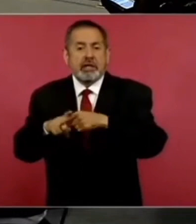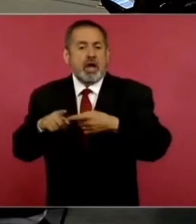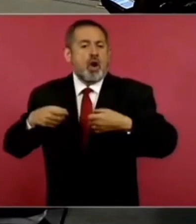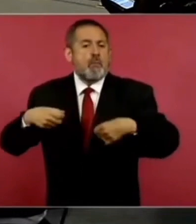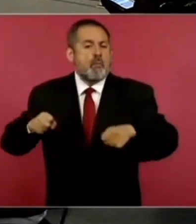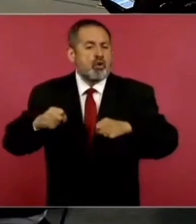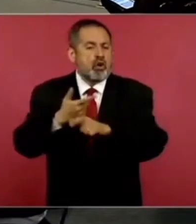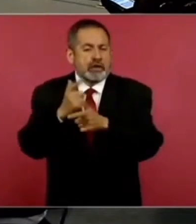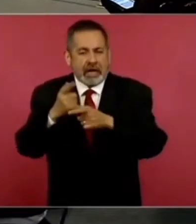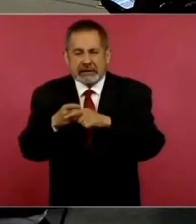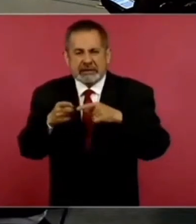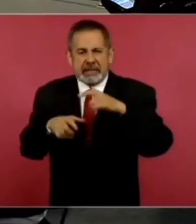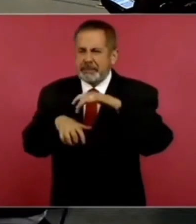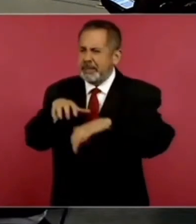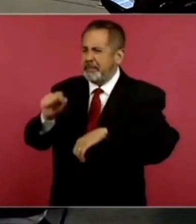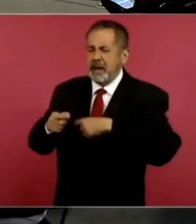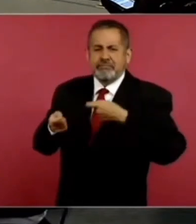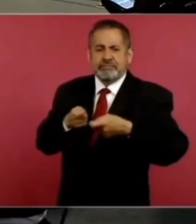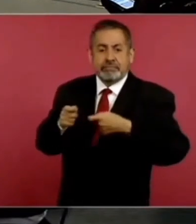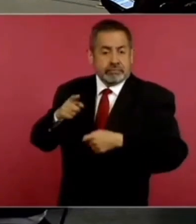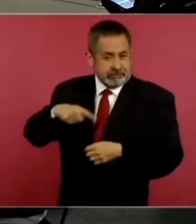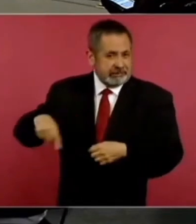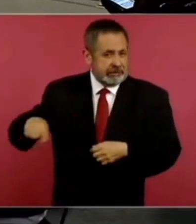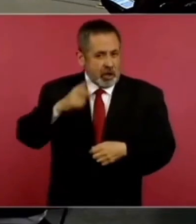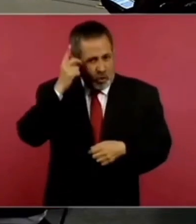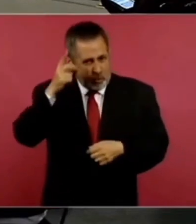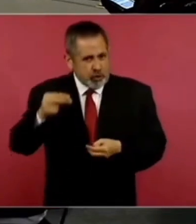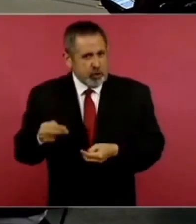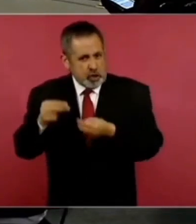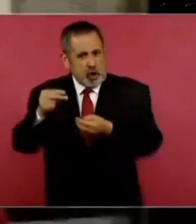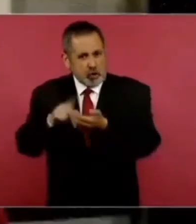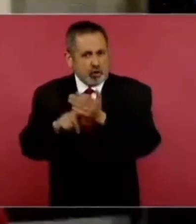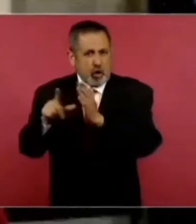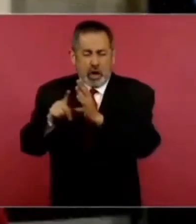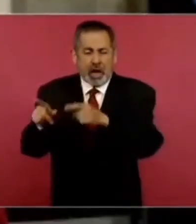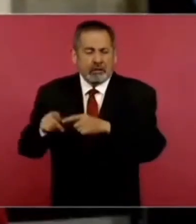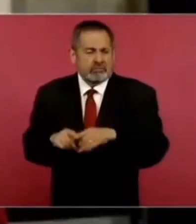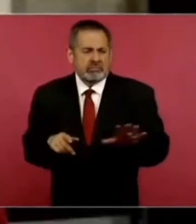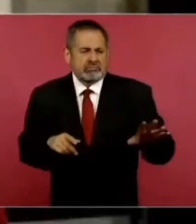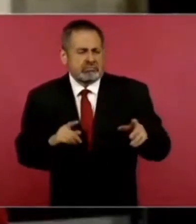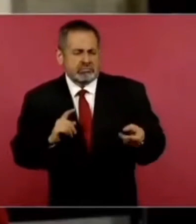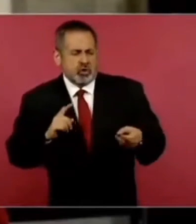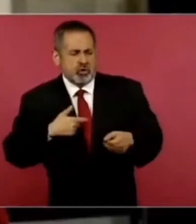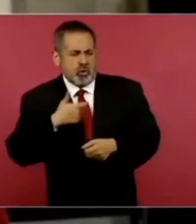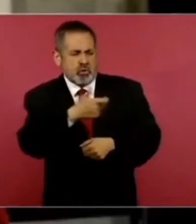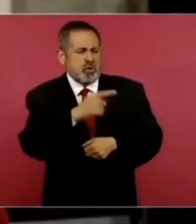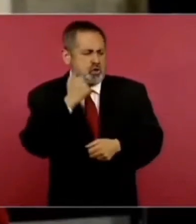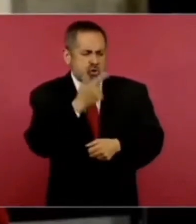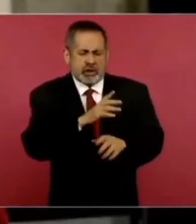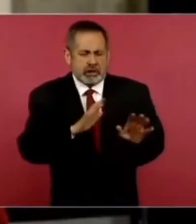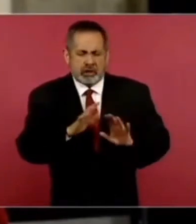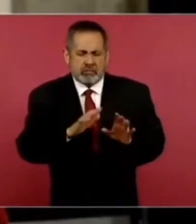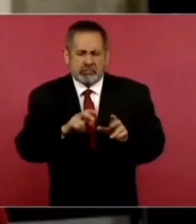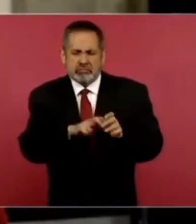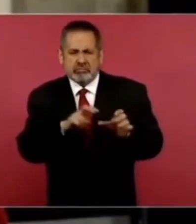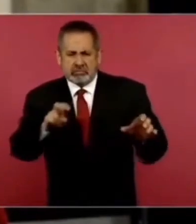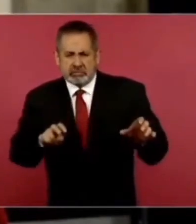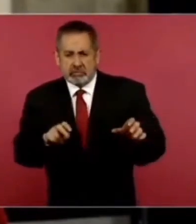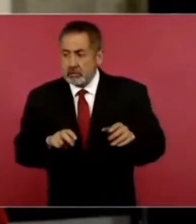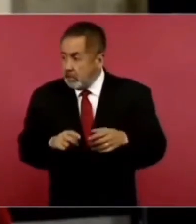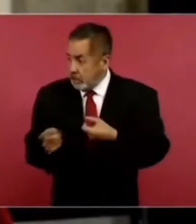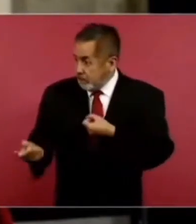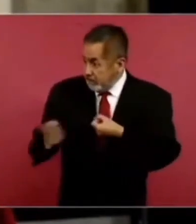mototaxis y los locatarios, los que no quisieron entrar al